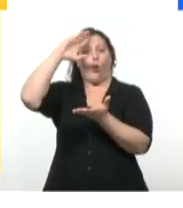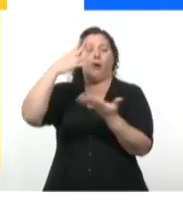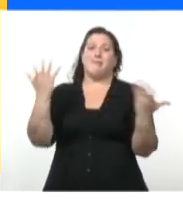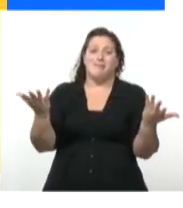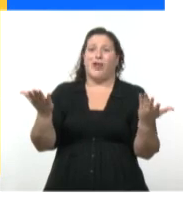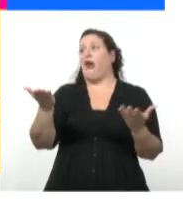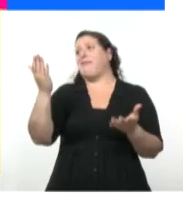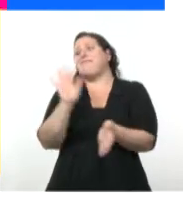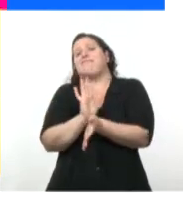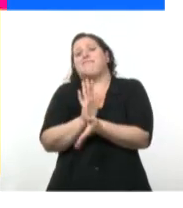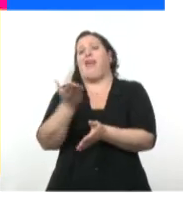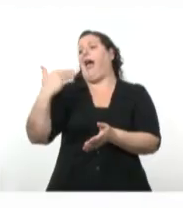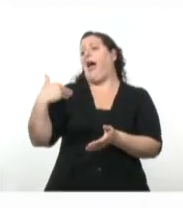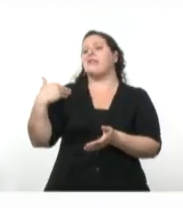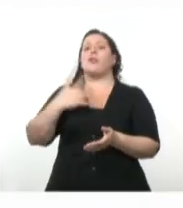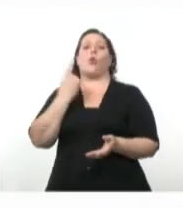los españoles quienes la explotan.